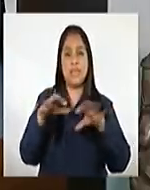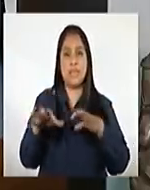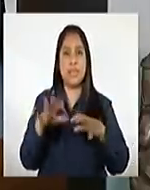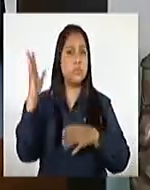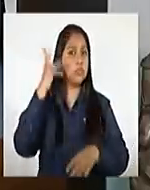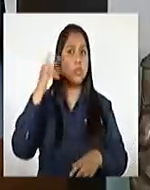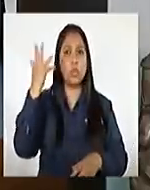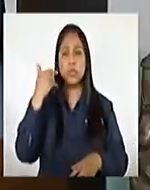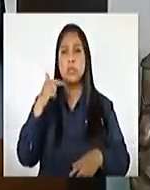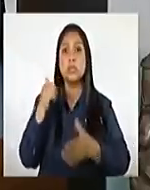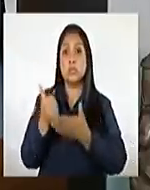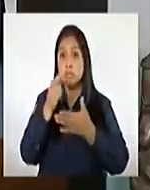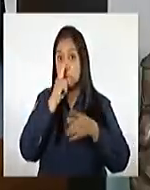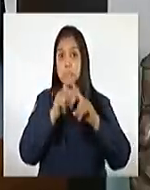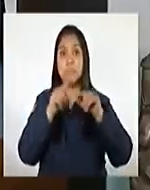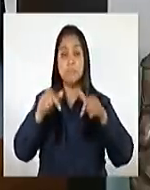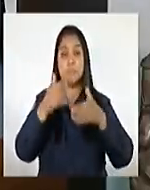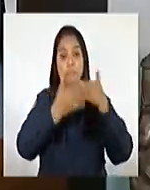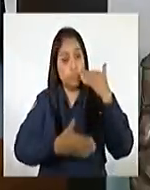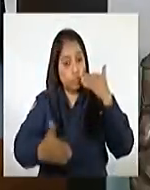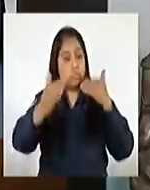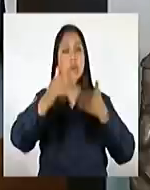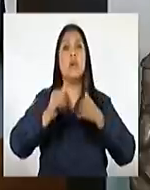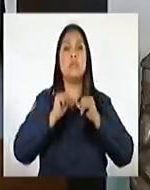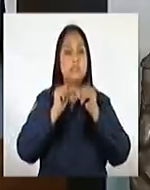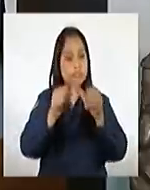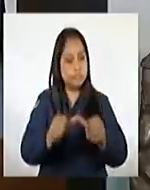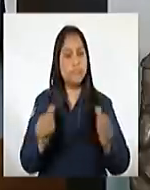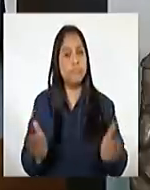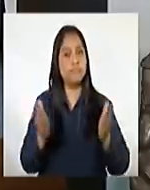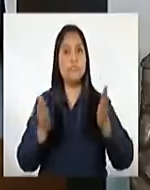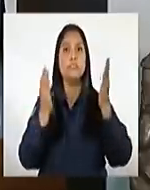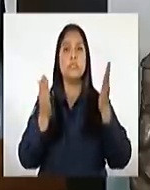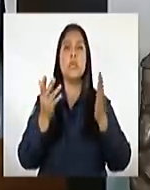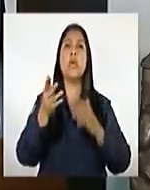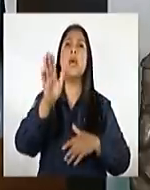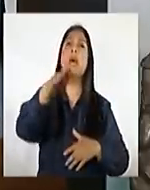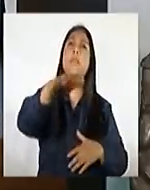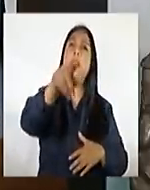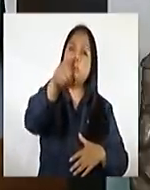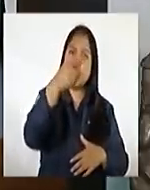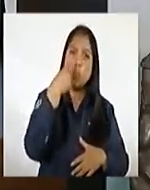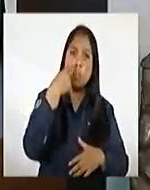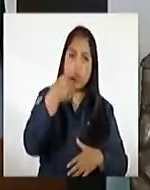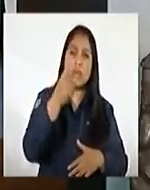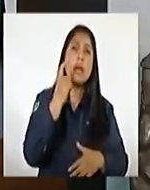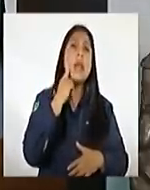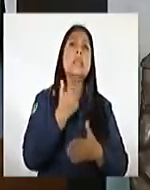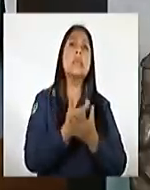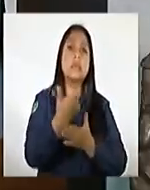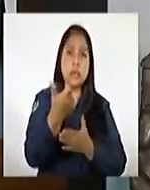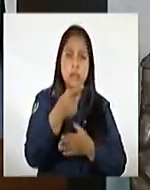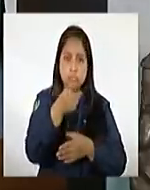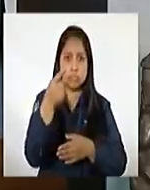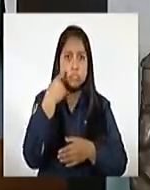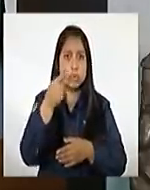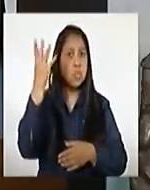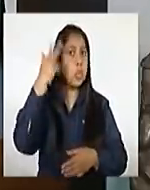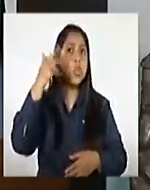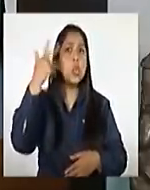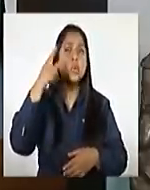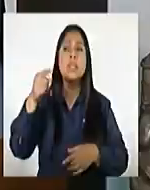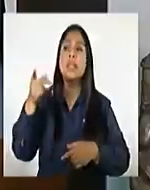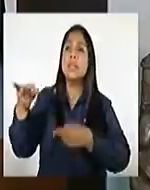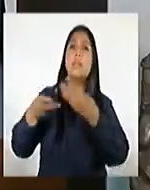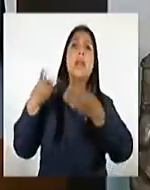nos permitan como país salir adelante. Pero hoy quiero hablarle a usted, al tendero, a quien día a día atiende su